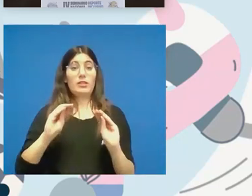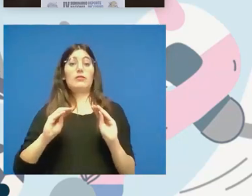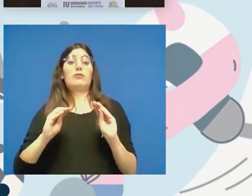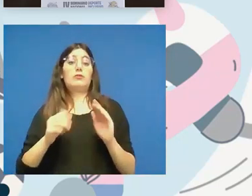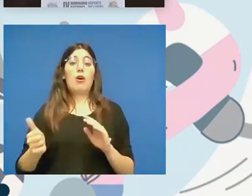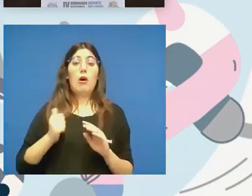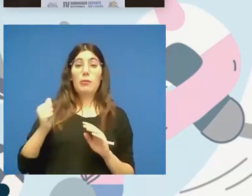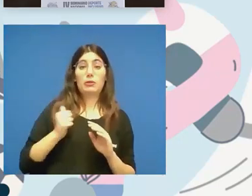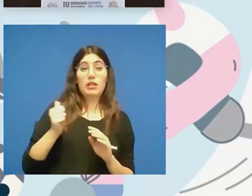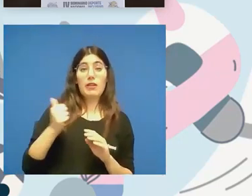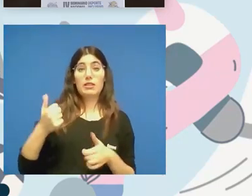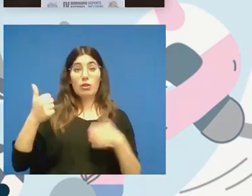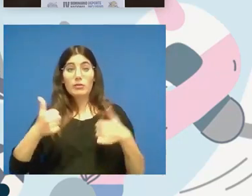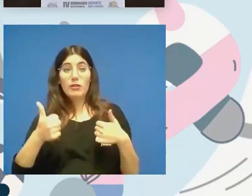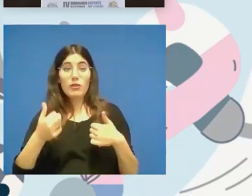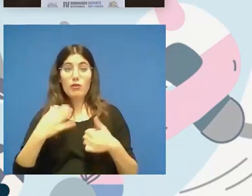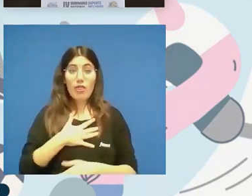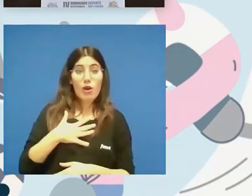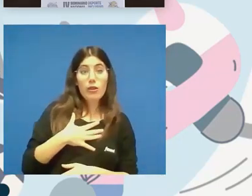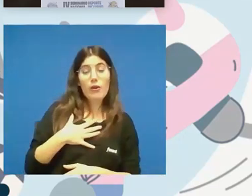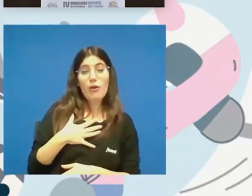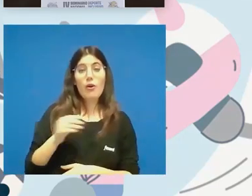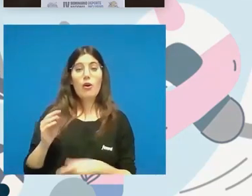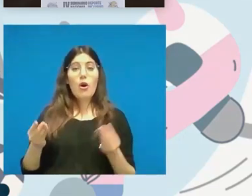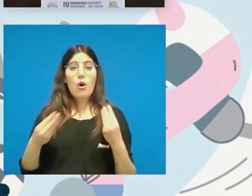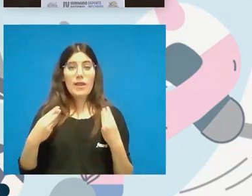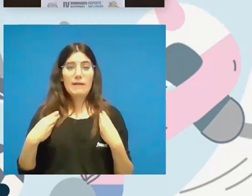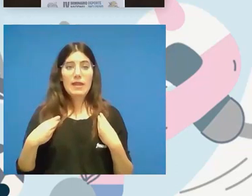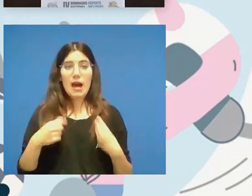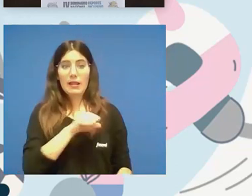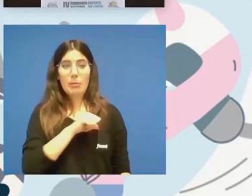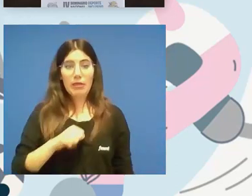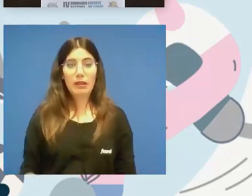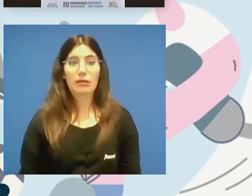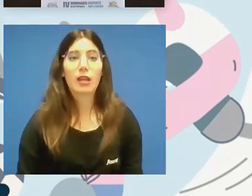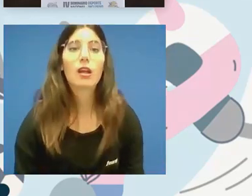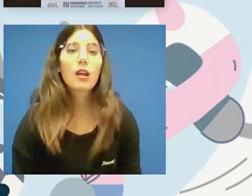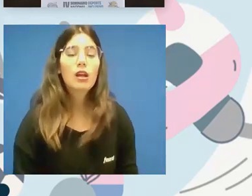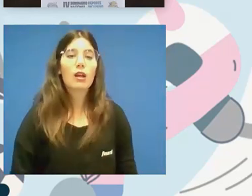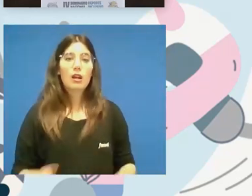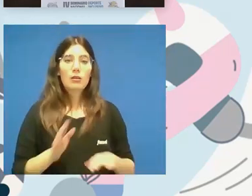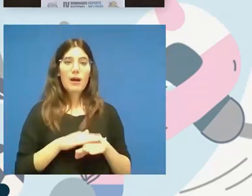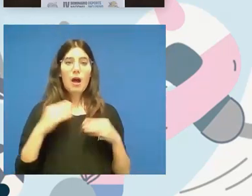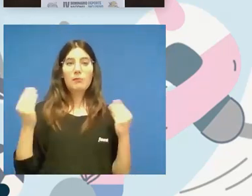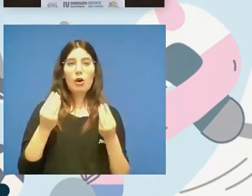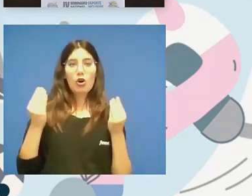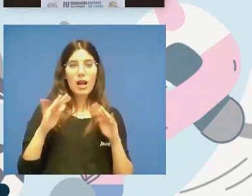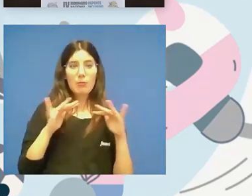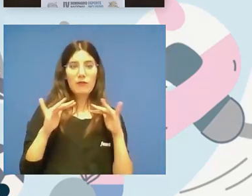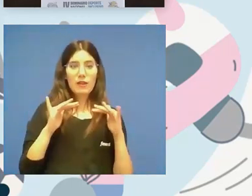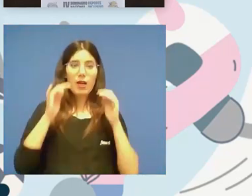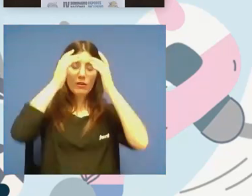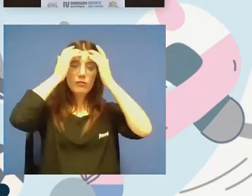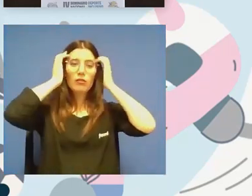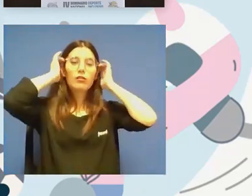posibilidades de ocio posibilidades de vida independiente de mejora de la movilidad y esto